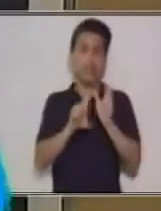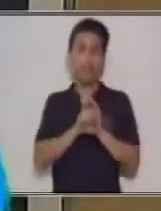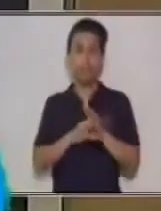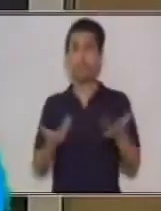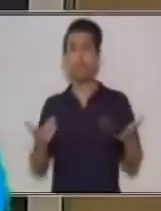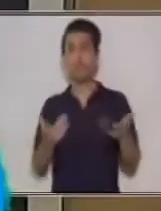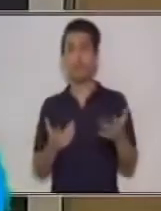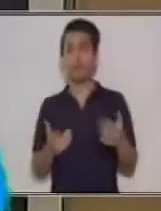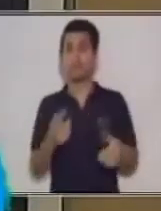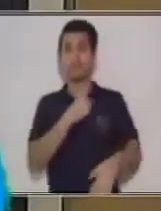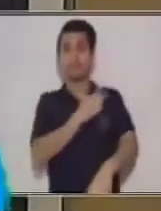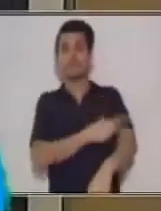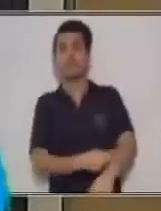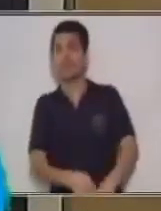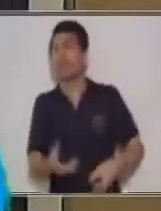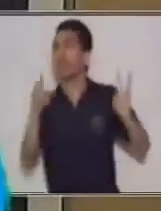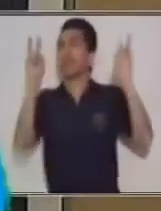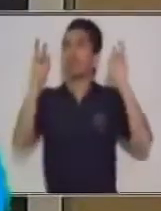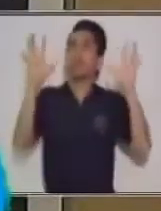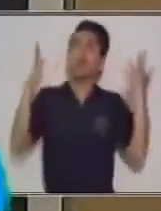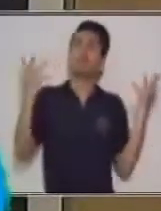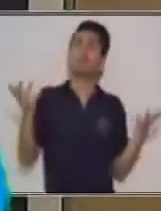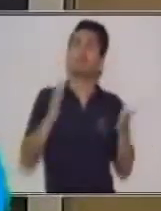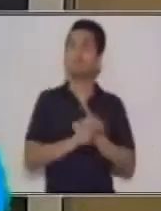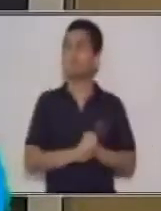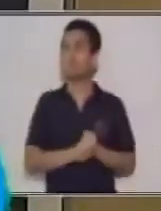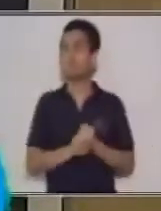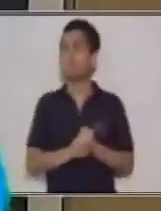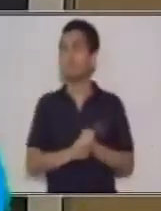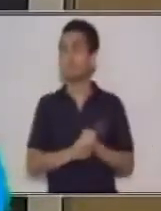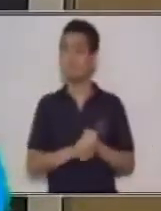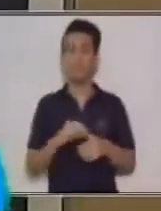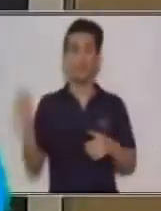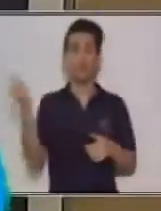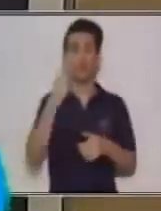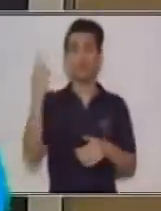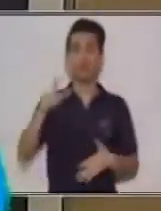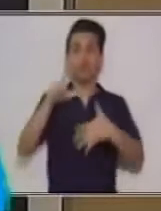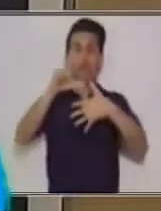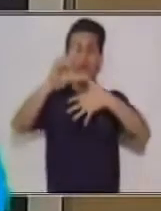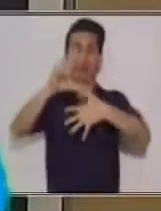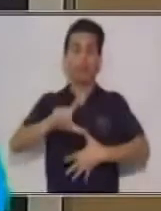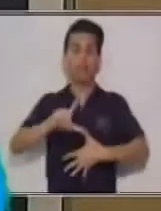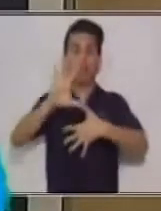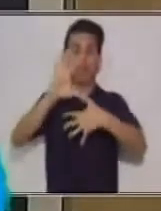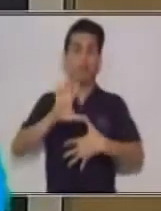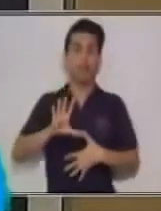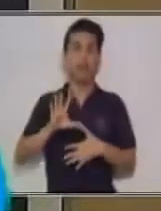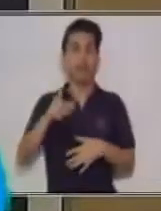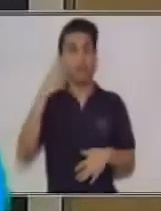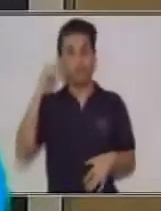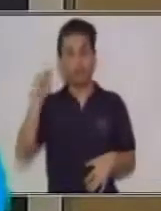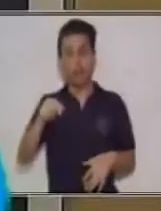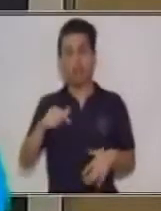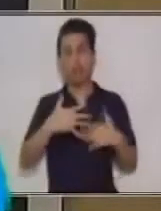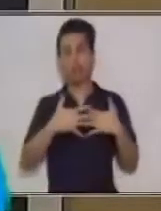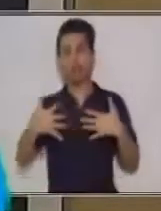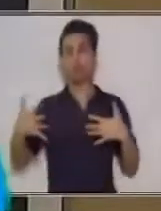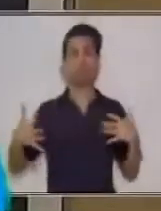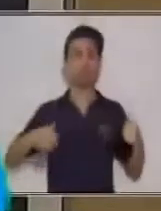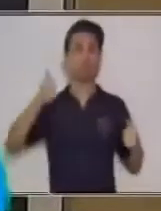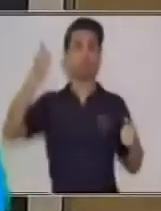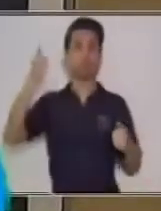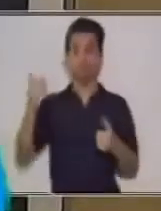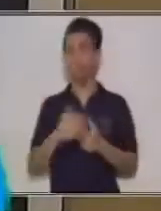al, ¿qué les puedo decir yo? Al boom latinoamericano ocurrido en Latinoamérica, ¿sí?